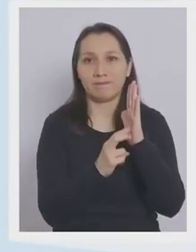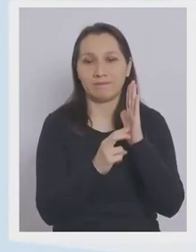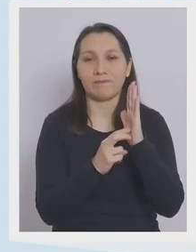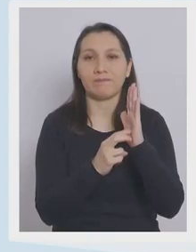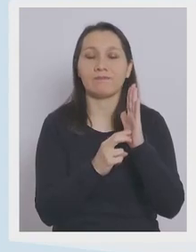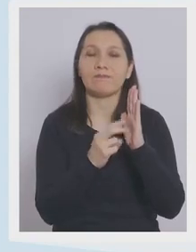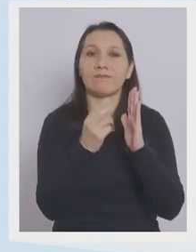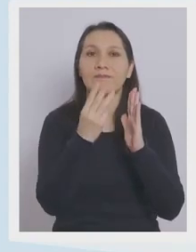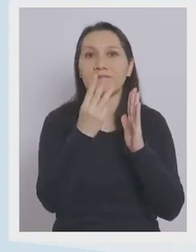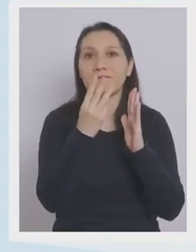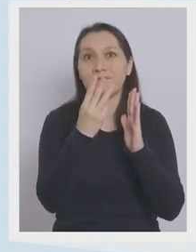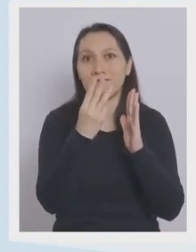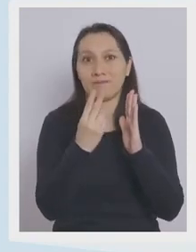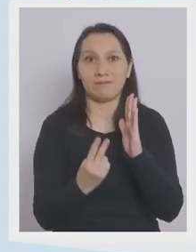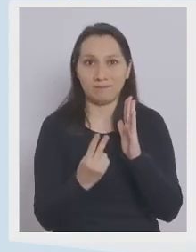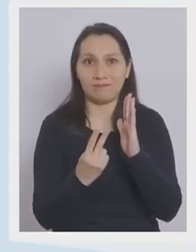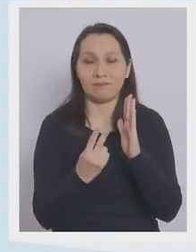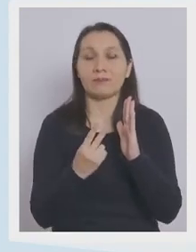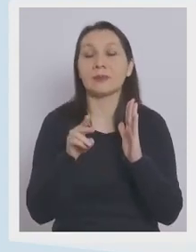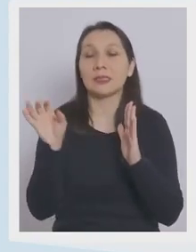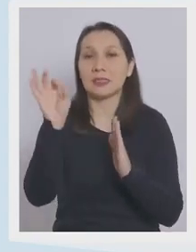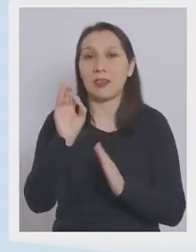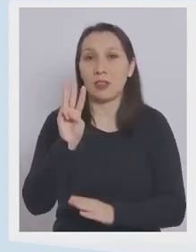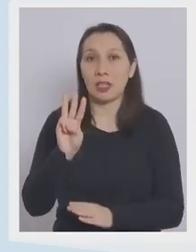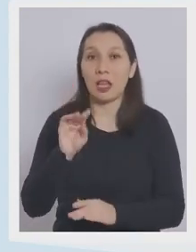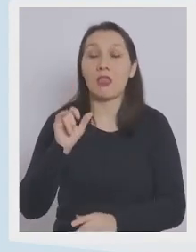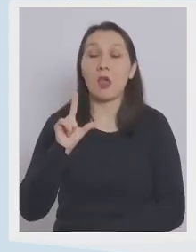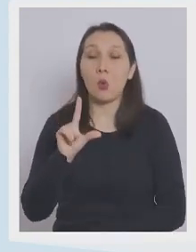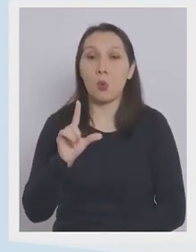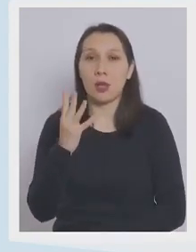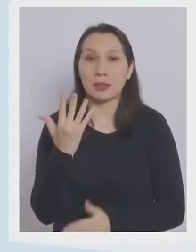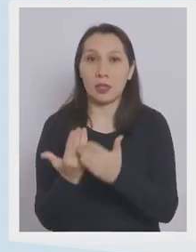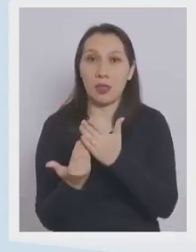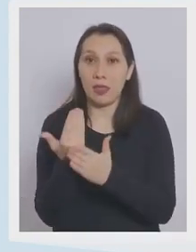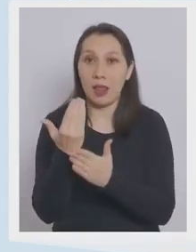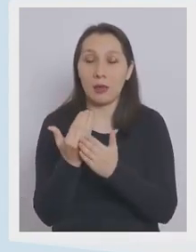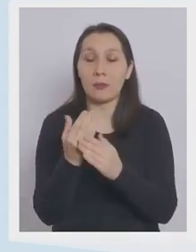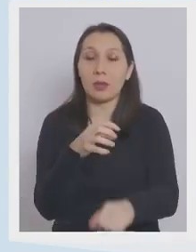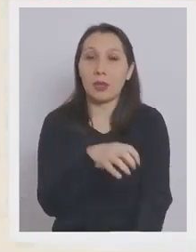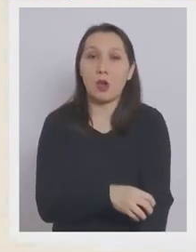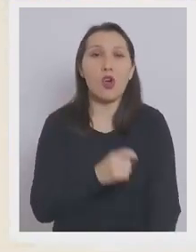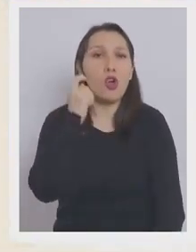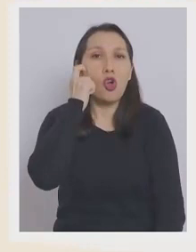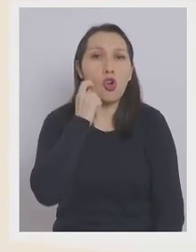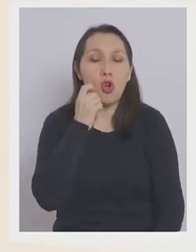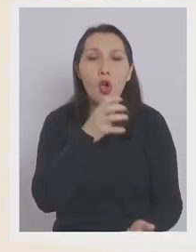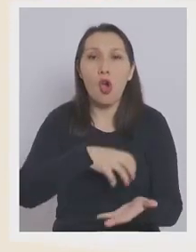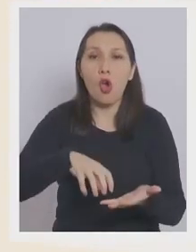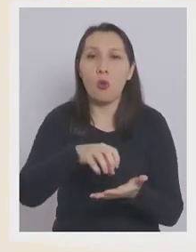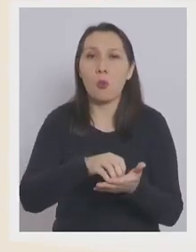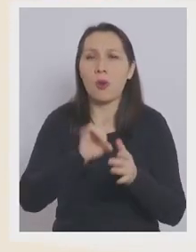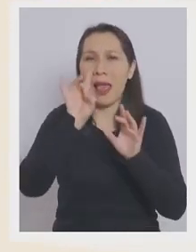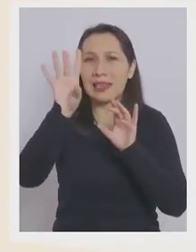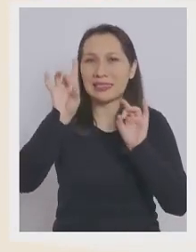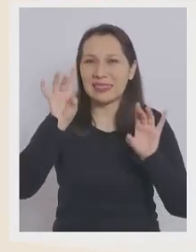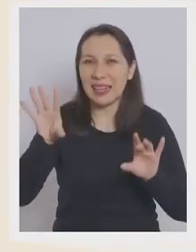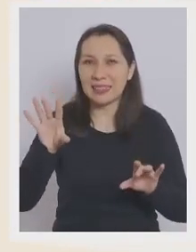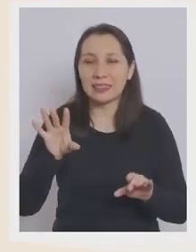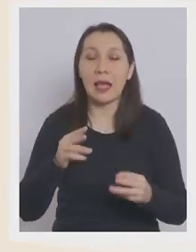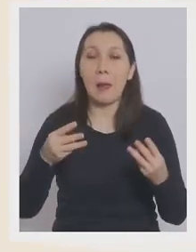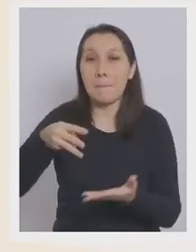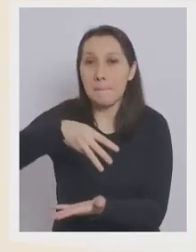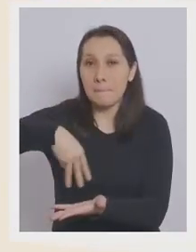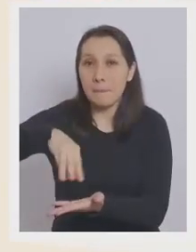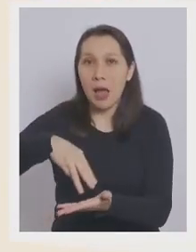transición a partir de este sábado 3 de julio a las 5 de la mañana en la región de O'Higgins, la comuna de La Estrella, en la región del